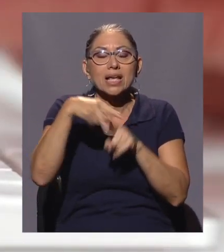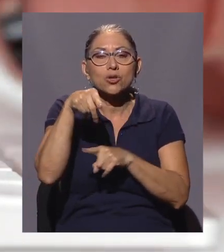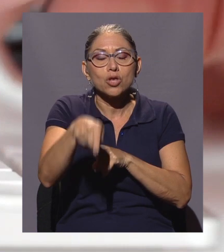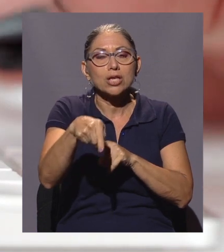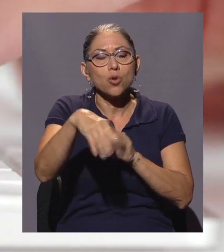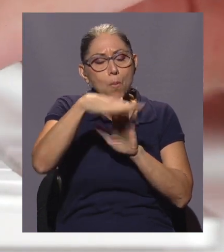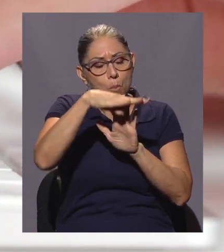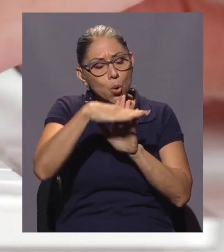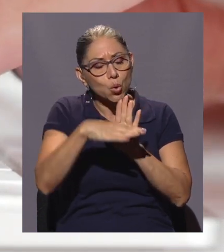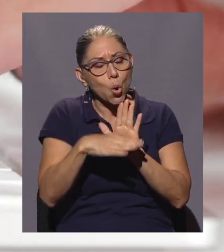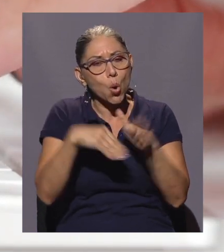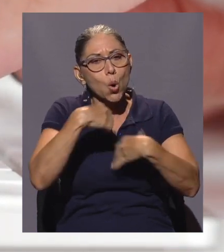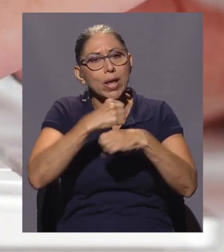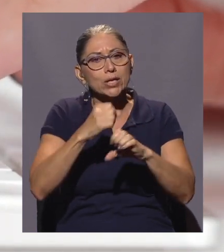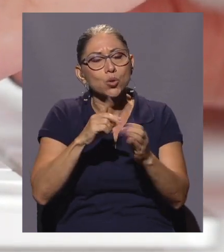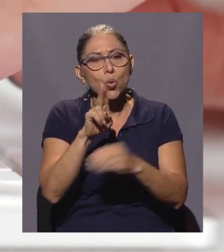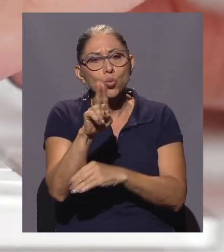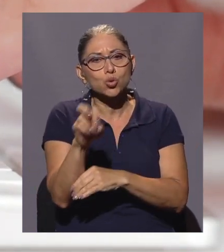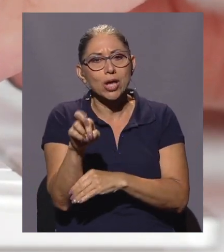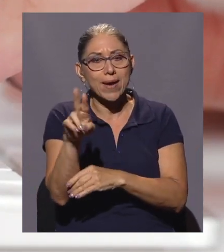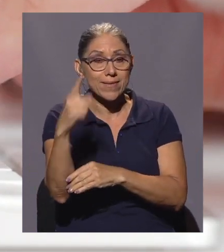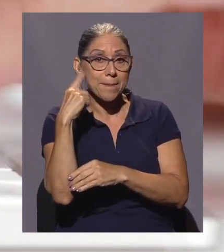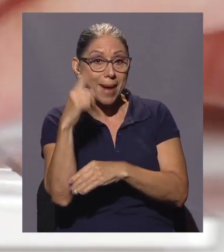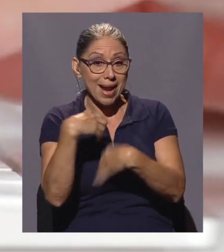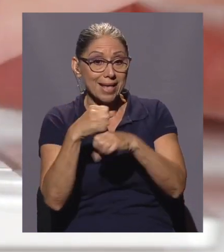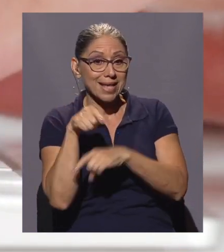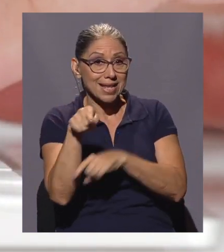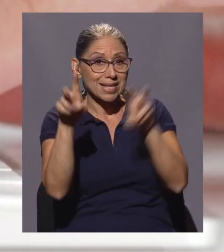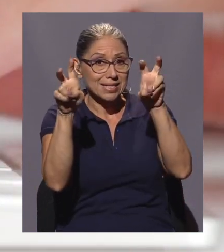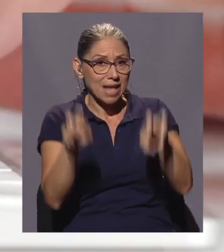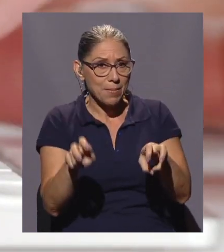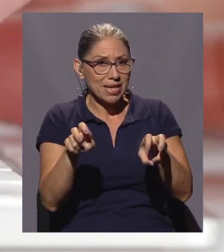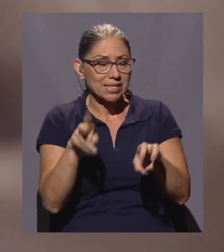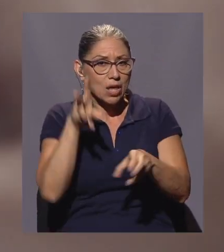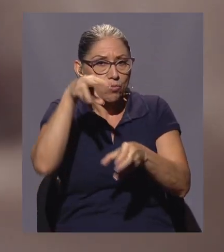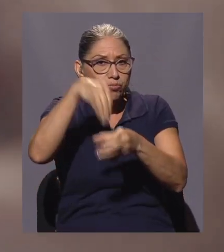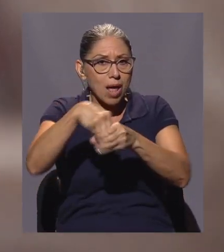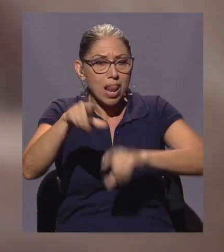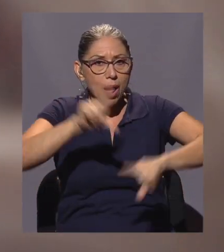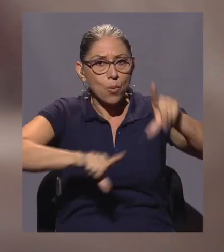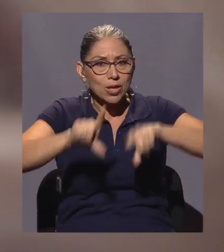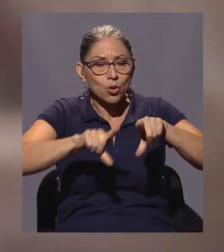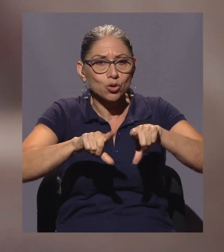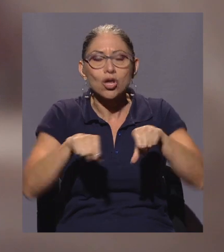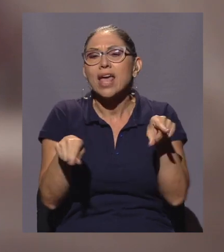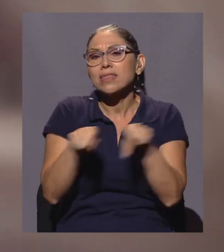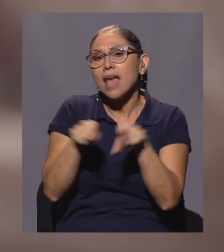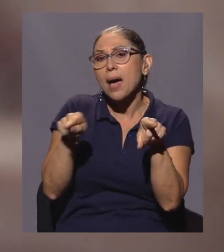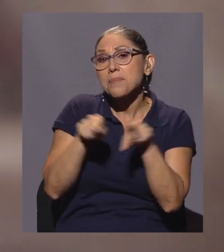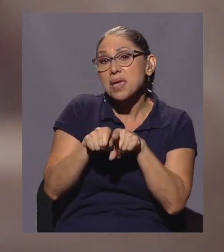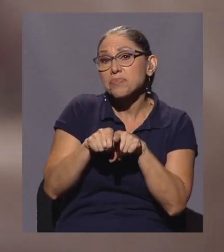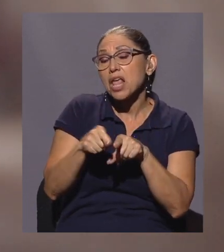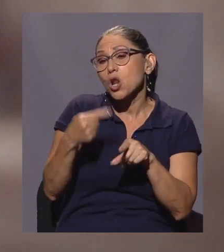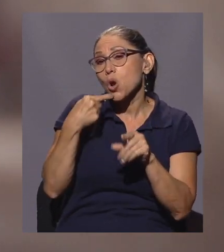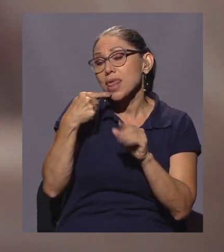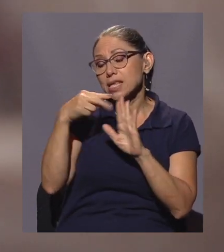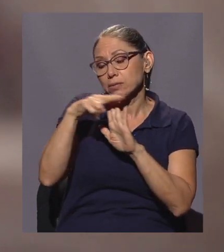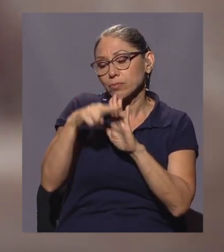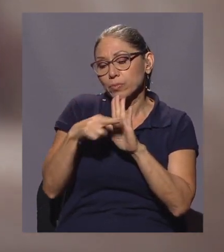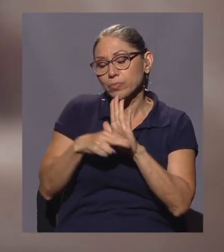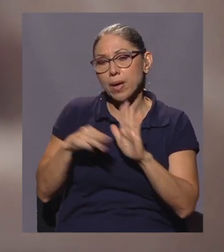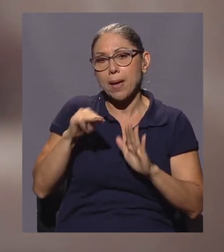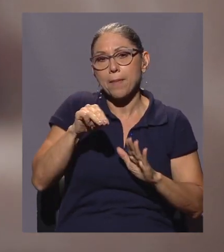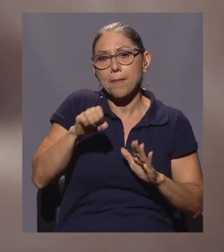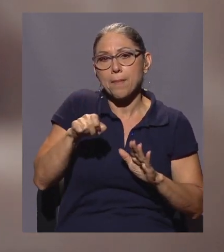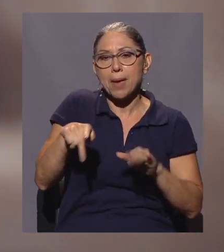protocolo diseñado por la UCR para el desarrollo de este tipo de exámenes en laboratorios, así como las medidas establecidas por el MEP y el Ministerio de